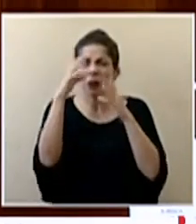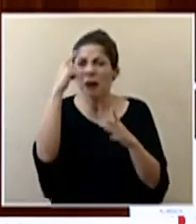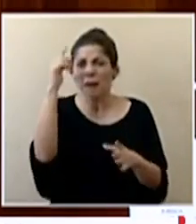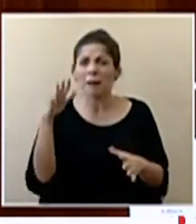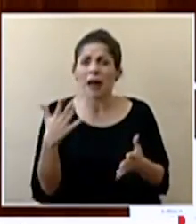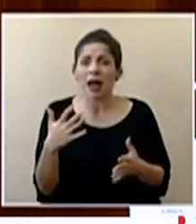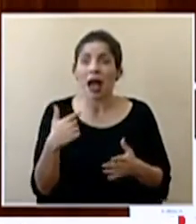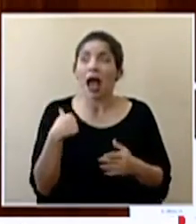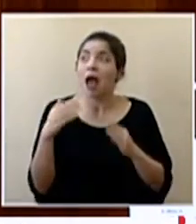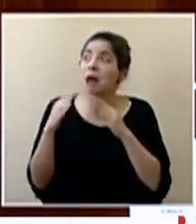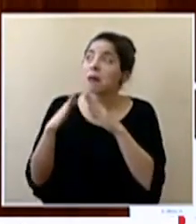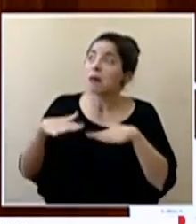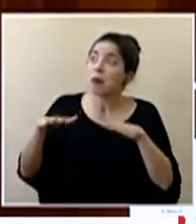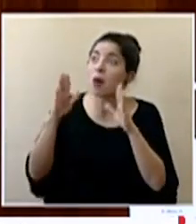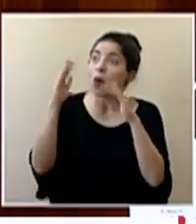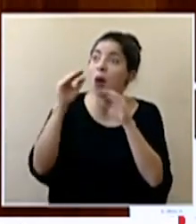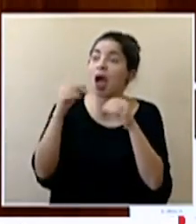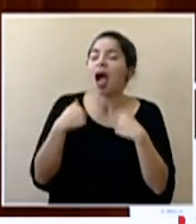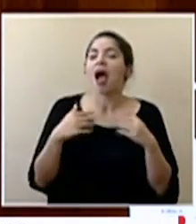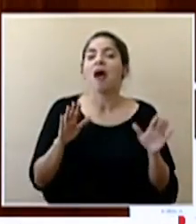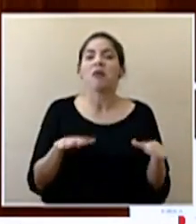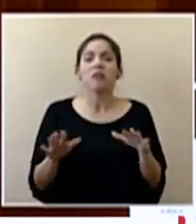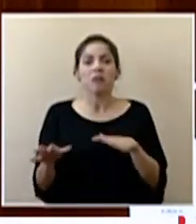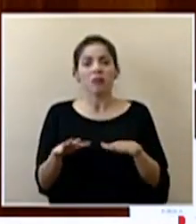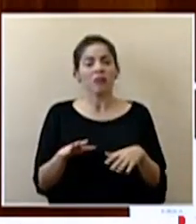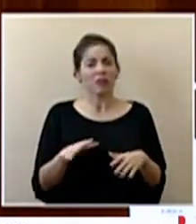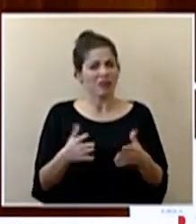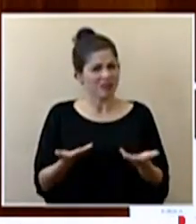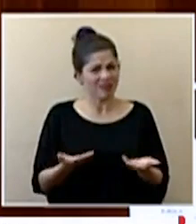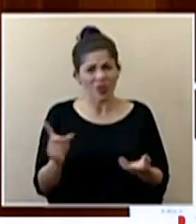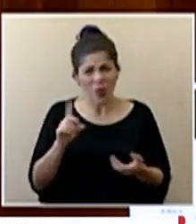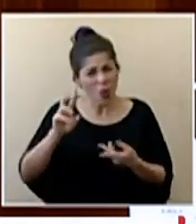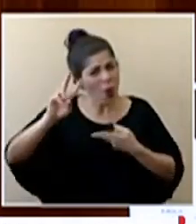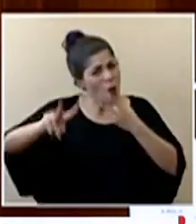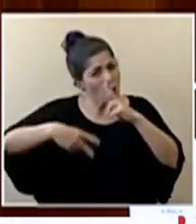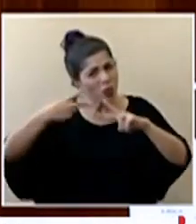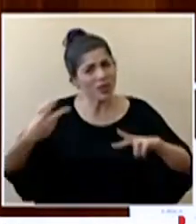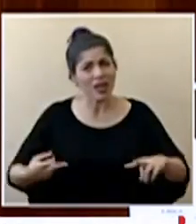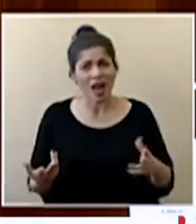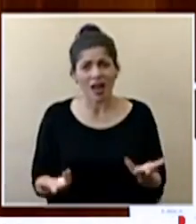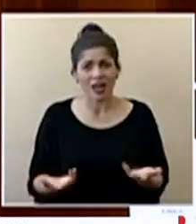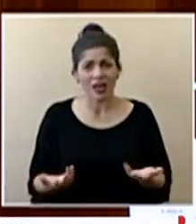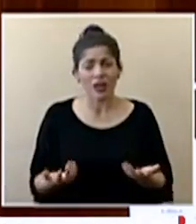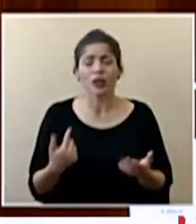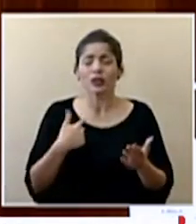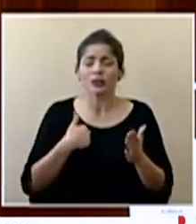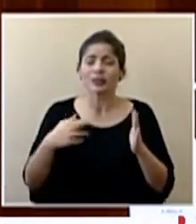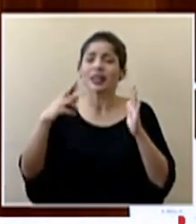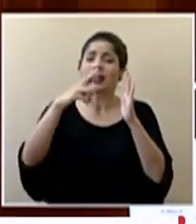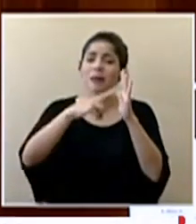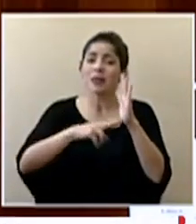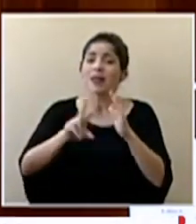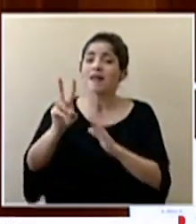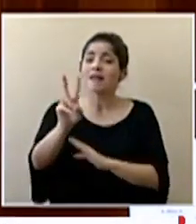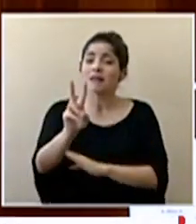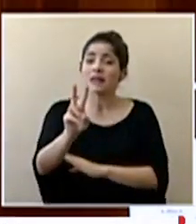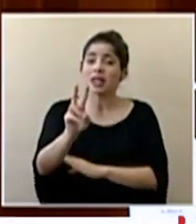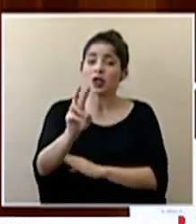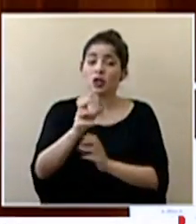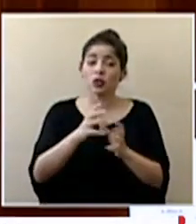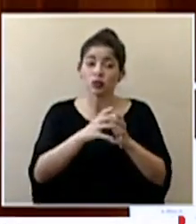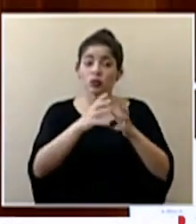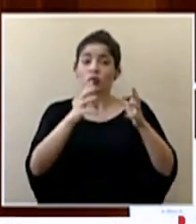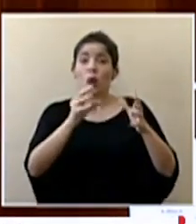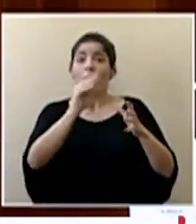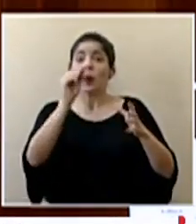para relajarse en los distritos que no hay casos detectados todo lo contrario insisto el virus en un porcentaje alto